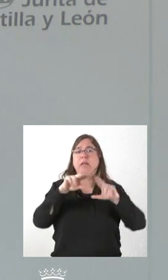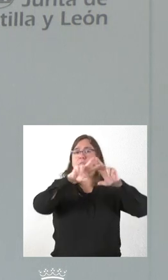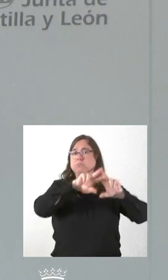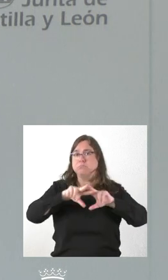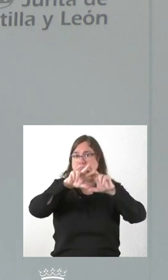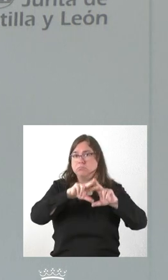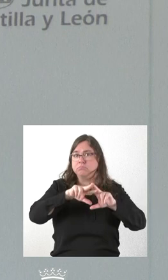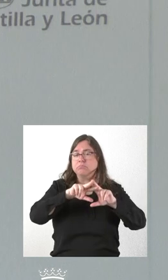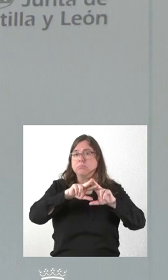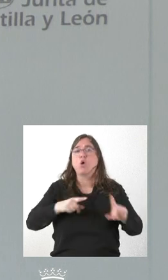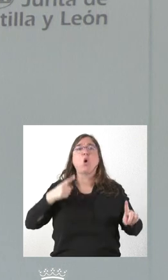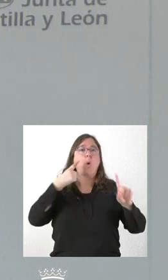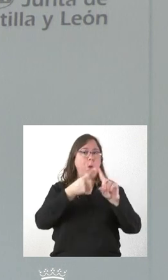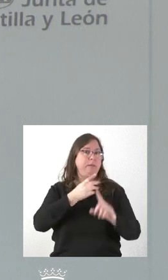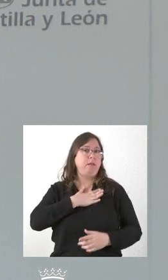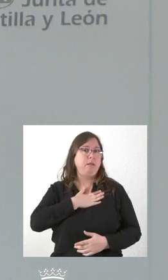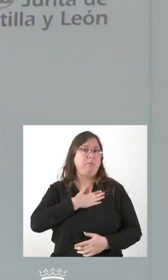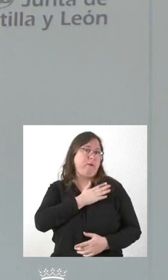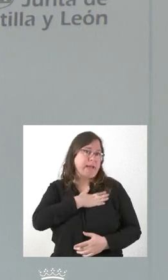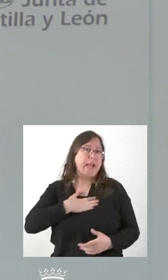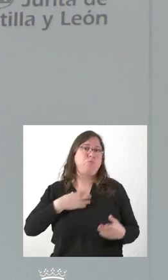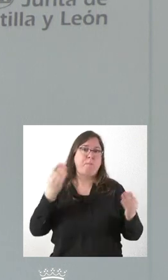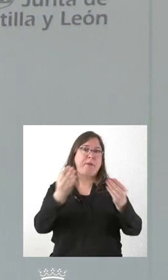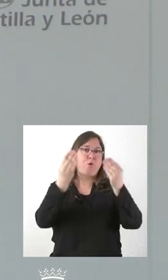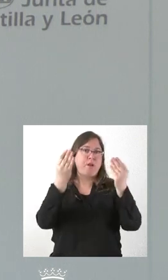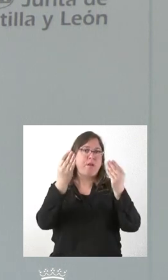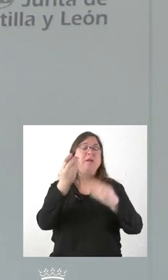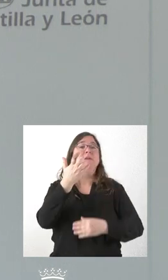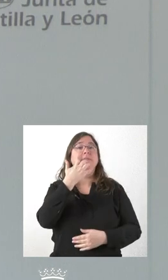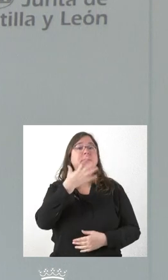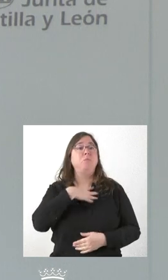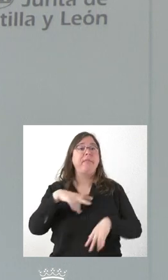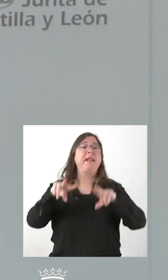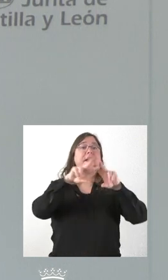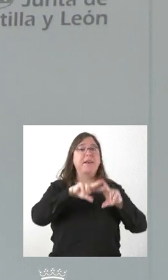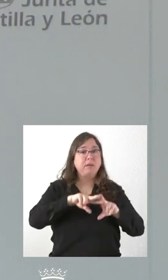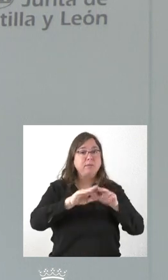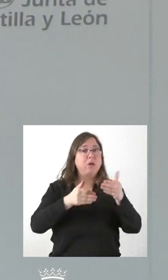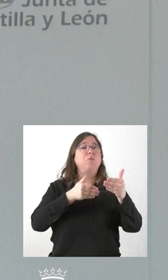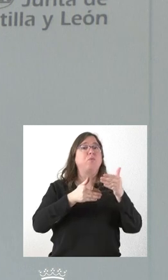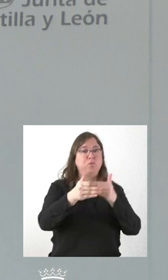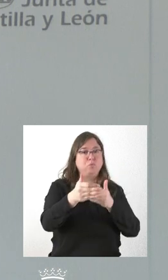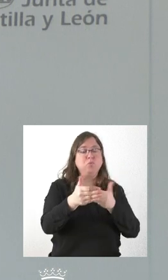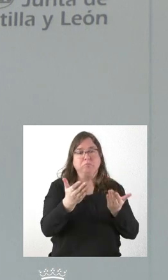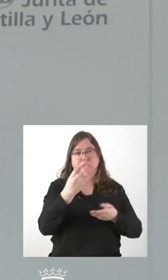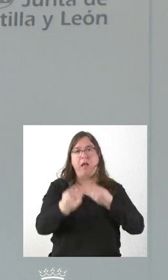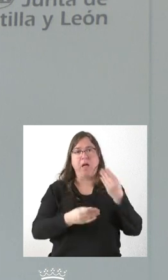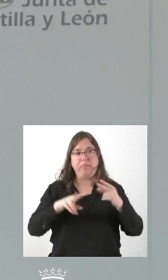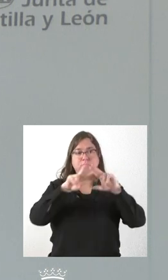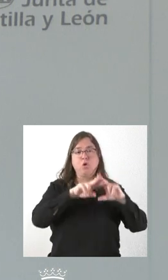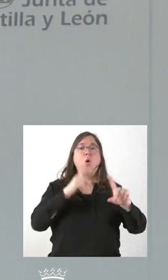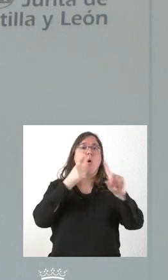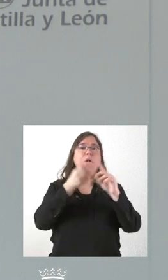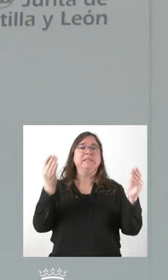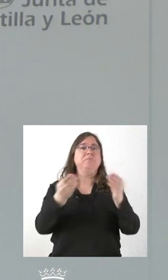pues el objetivo nuestro es siempre mejorar. En la medida en que pueda ser revisado en próximos ejercicios, pues lógicamente lo haremos con el ánimo de